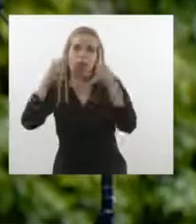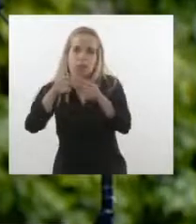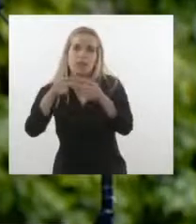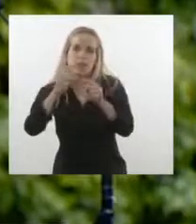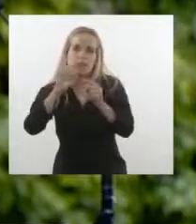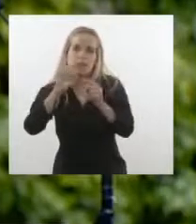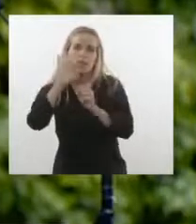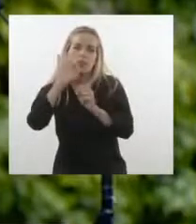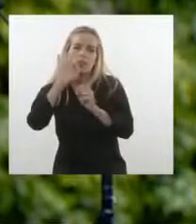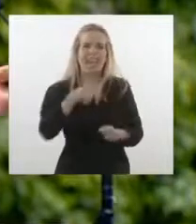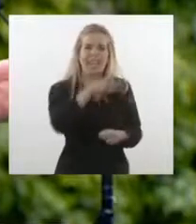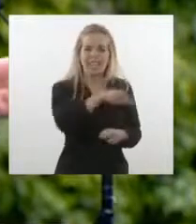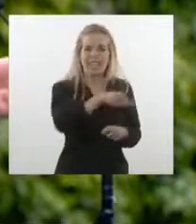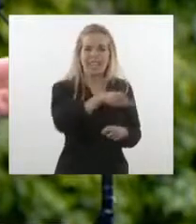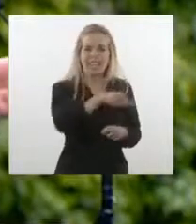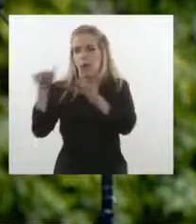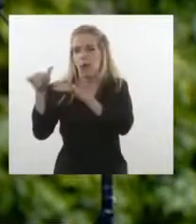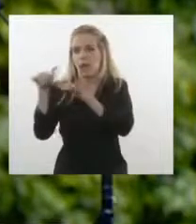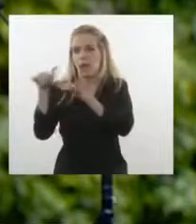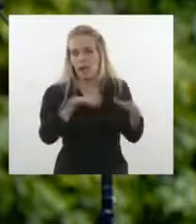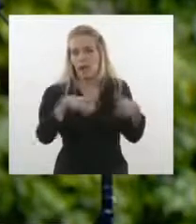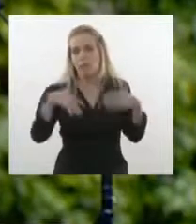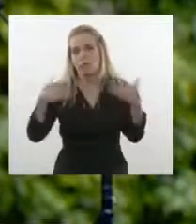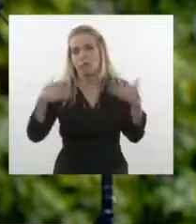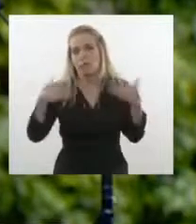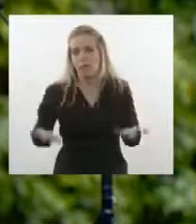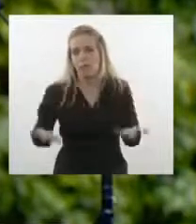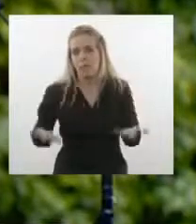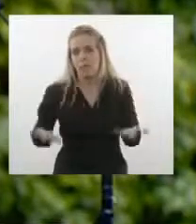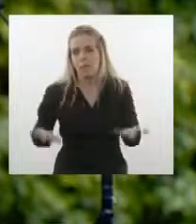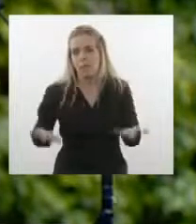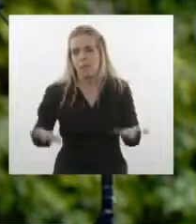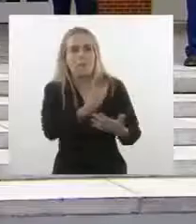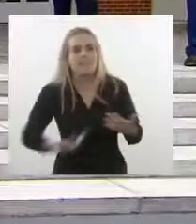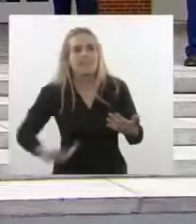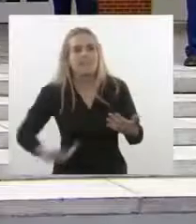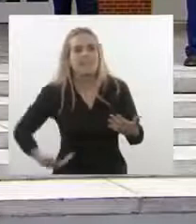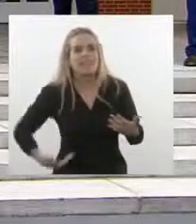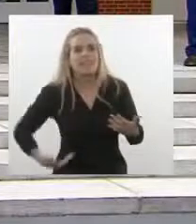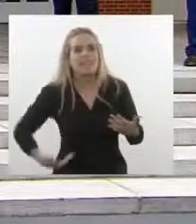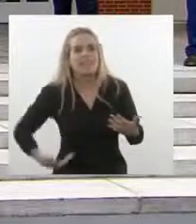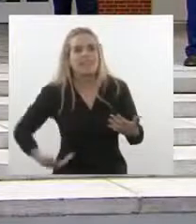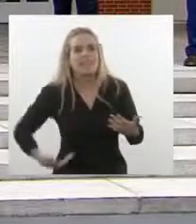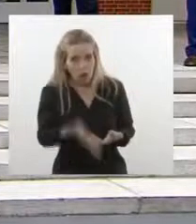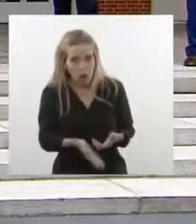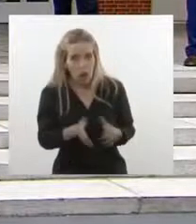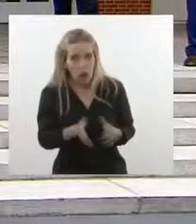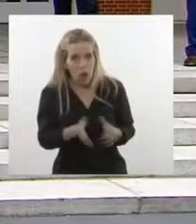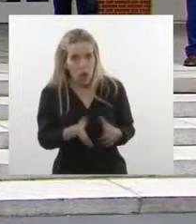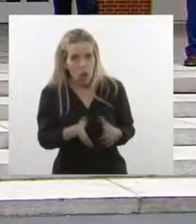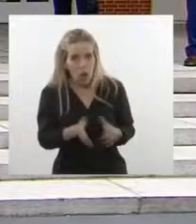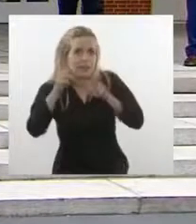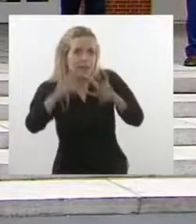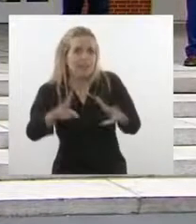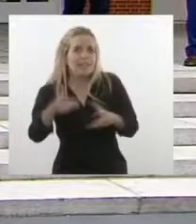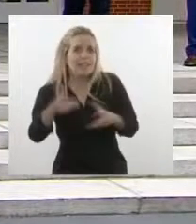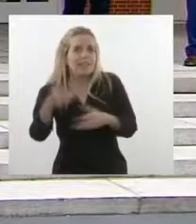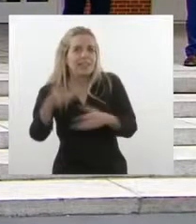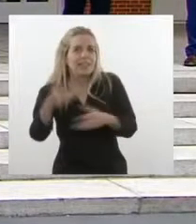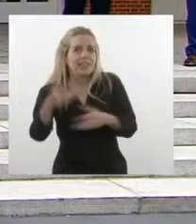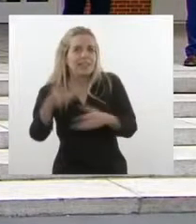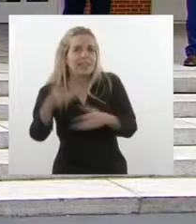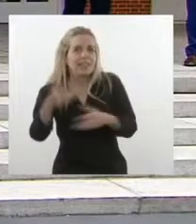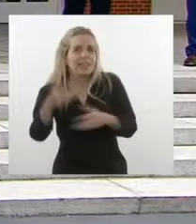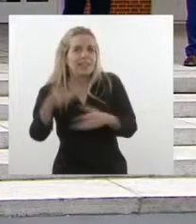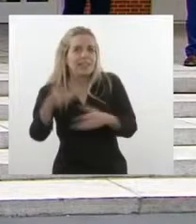la Argentina también lo está defendiendo. Y, por tanto, querido presidente, querido Alberto, simplemente estas palabras como testimonio de